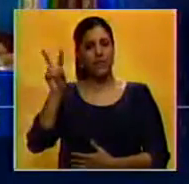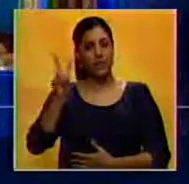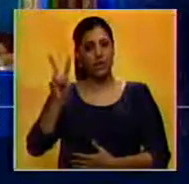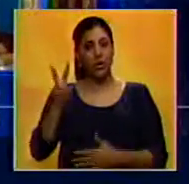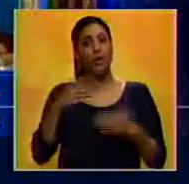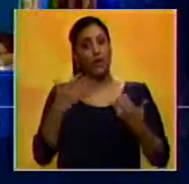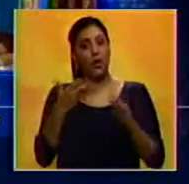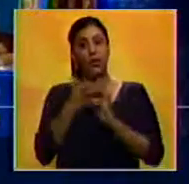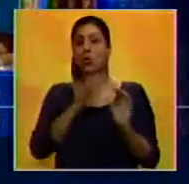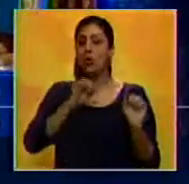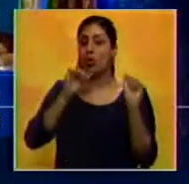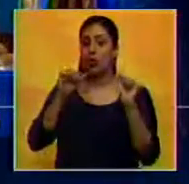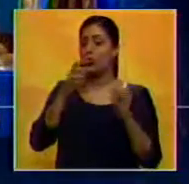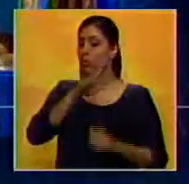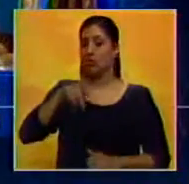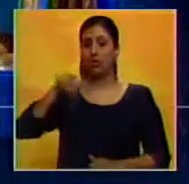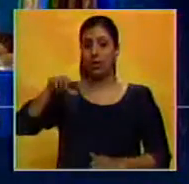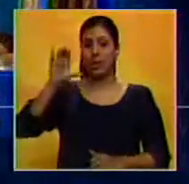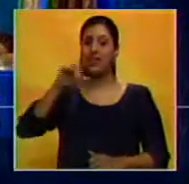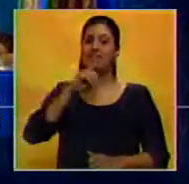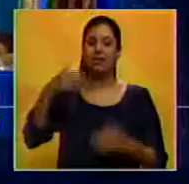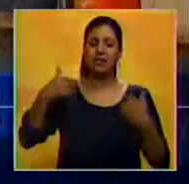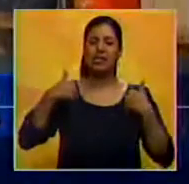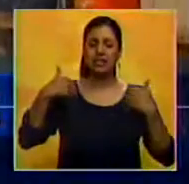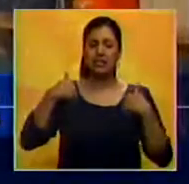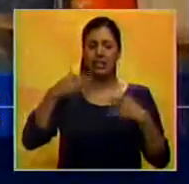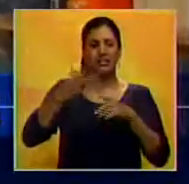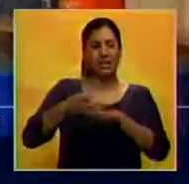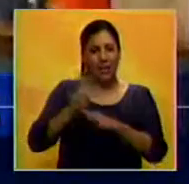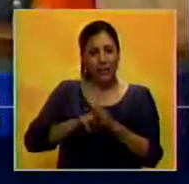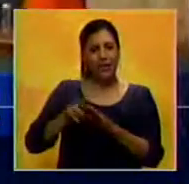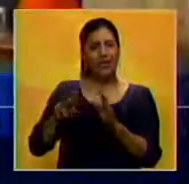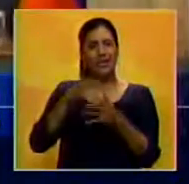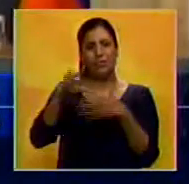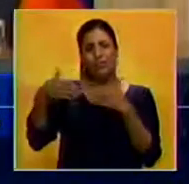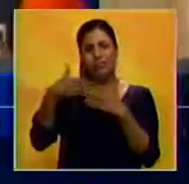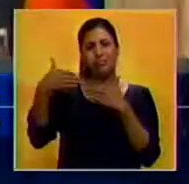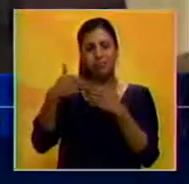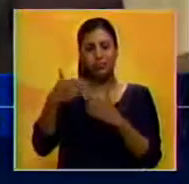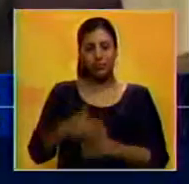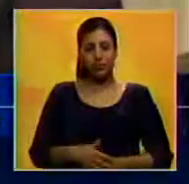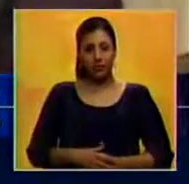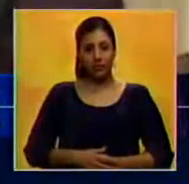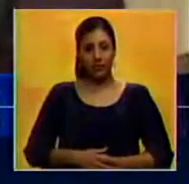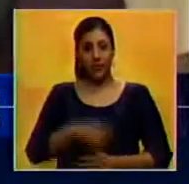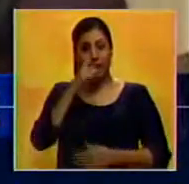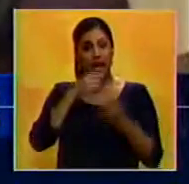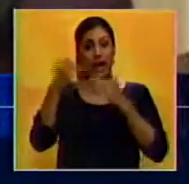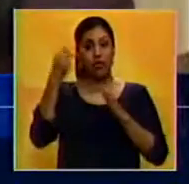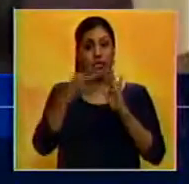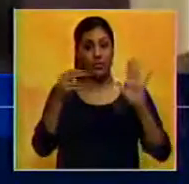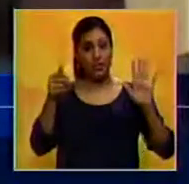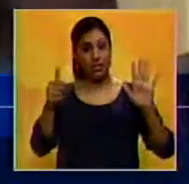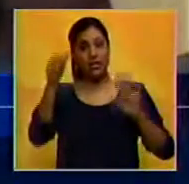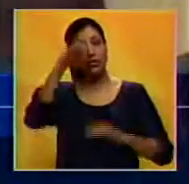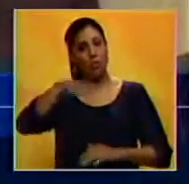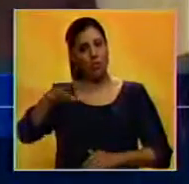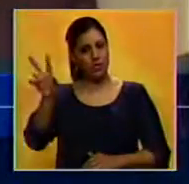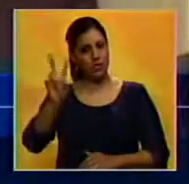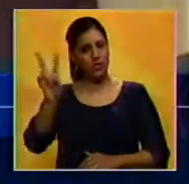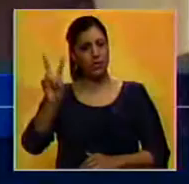Venezuela, pues reiteró que nuestro país ha sido víctima de constantes ataques. Durante el año 2016 el pueblo